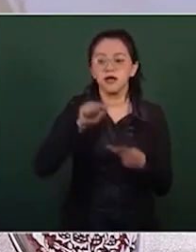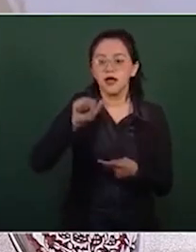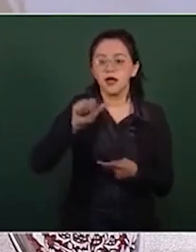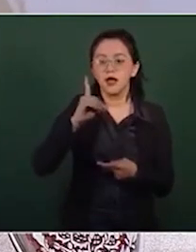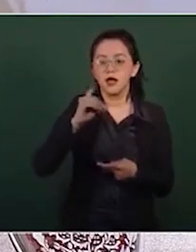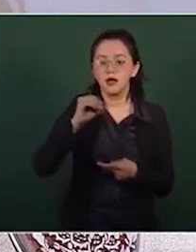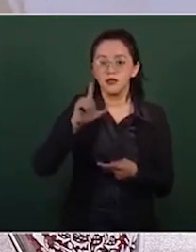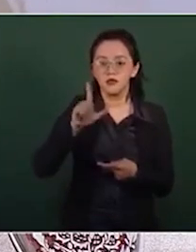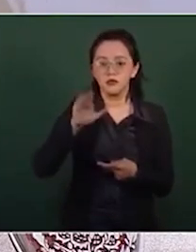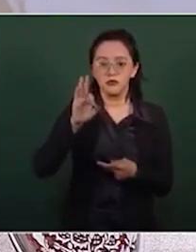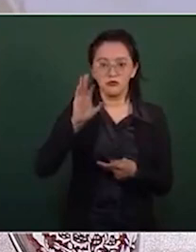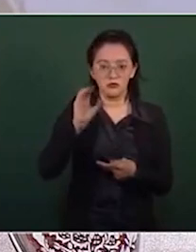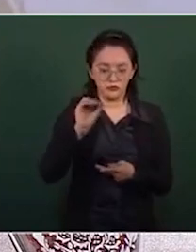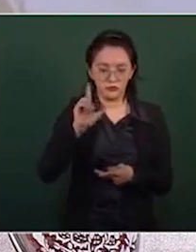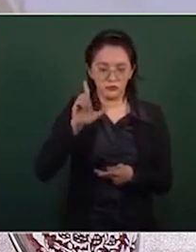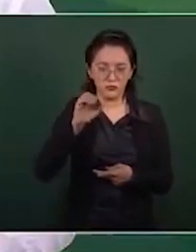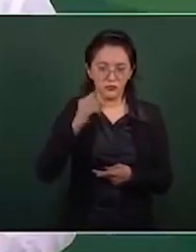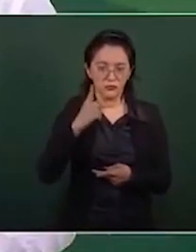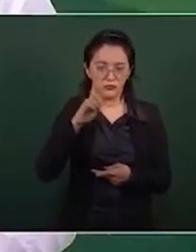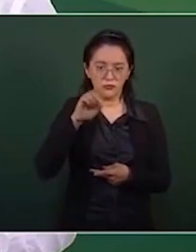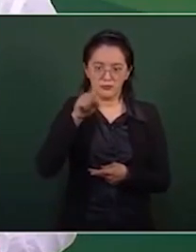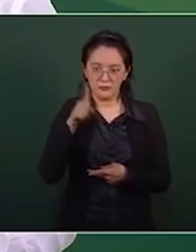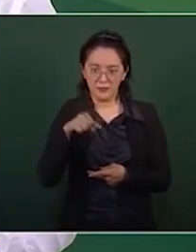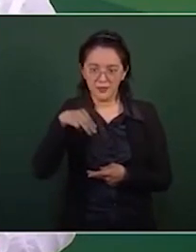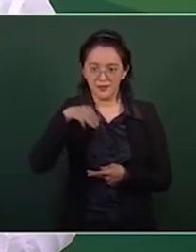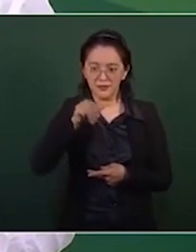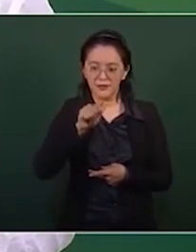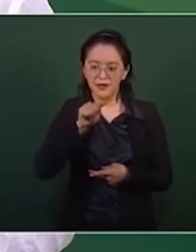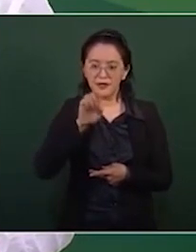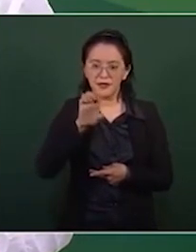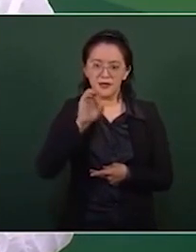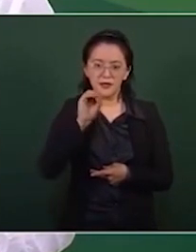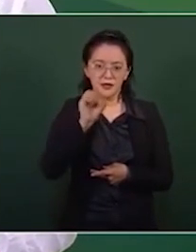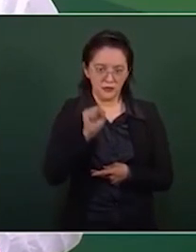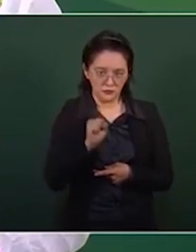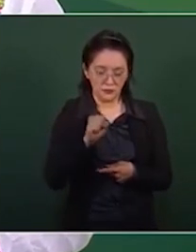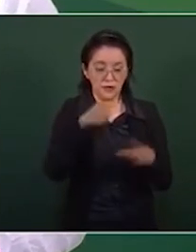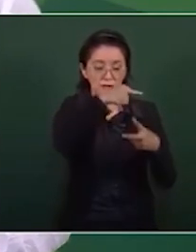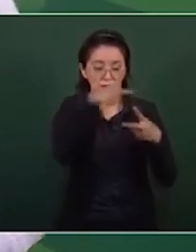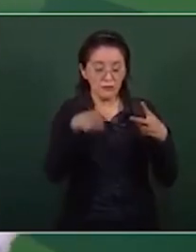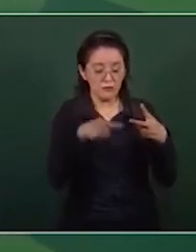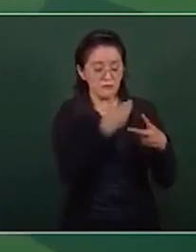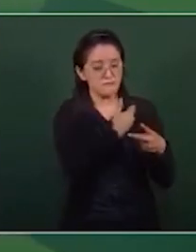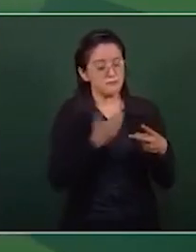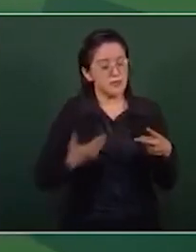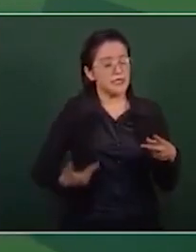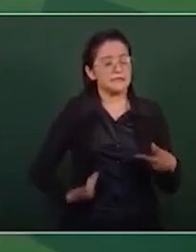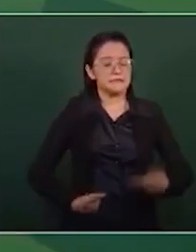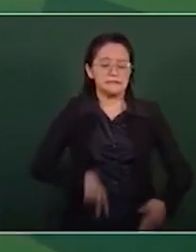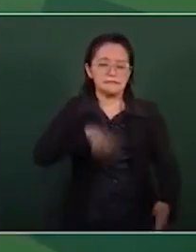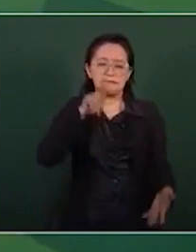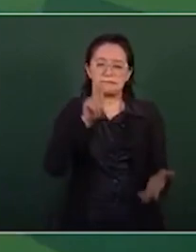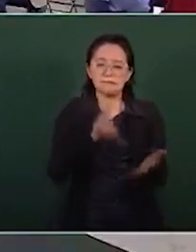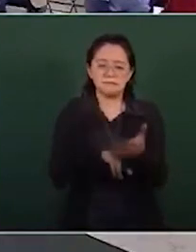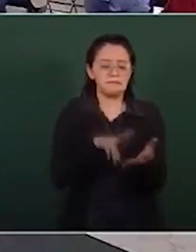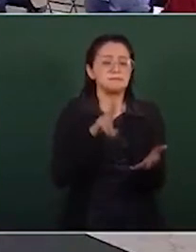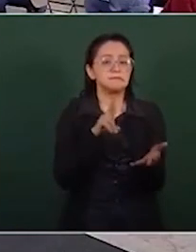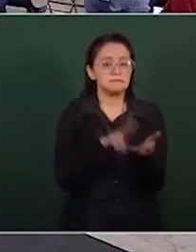el camino que trazaron estos dos grandes presidentes de México.